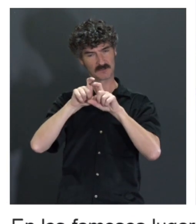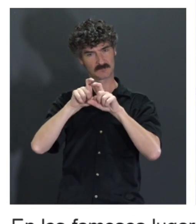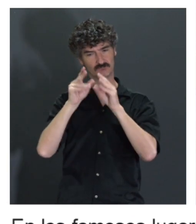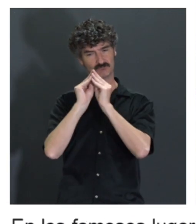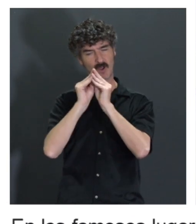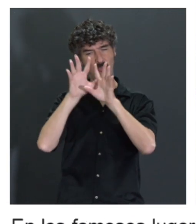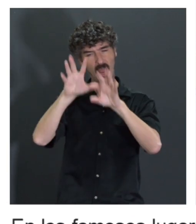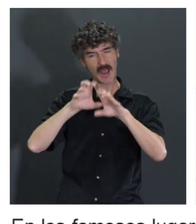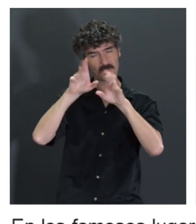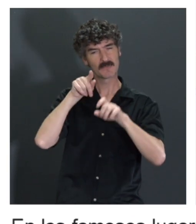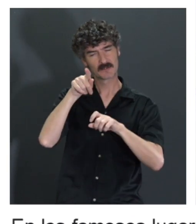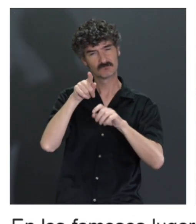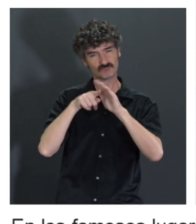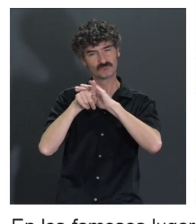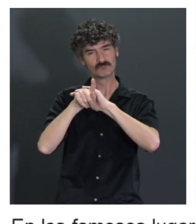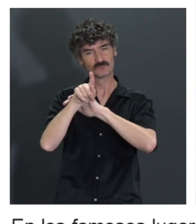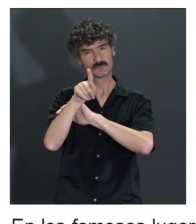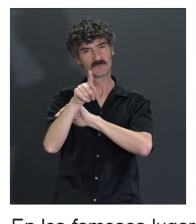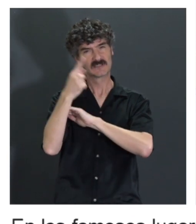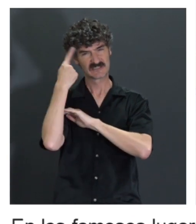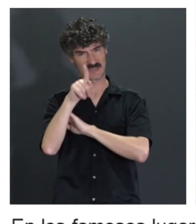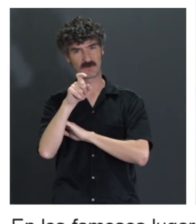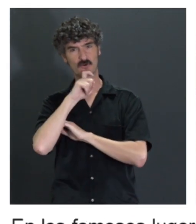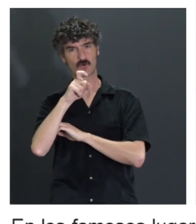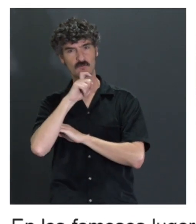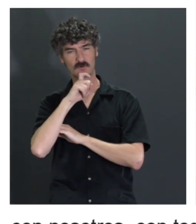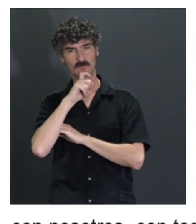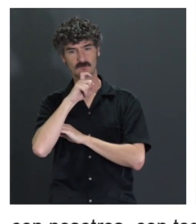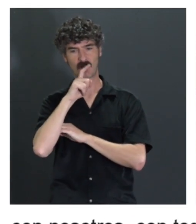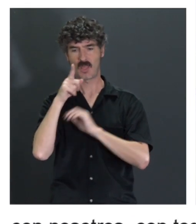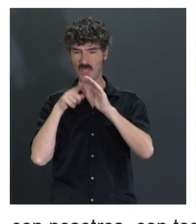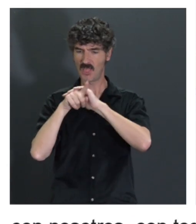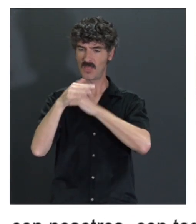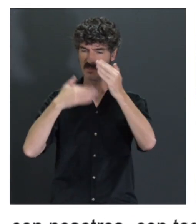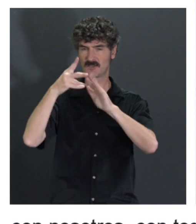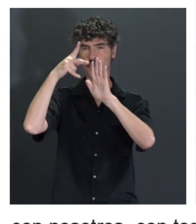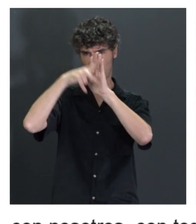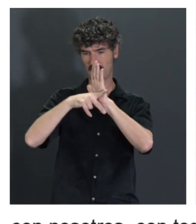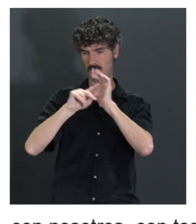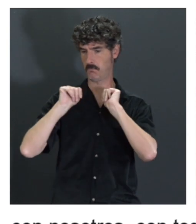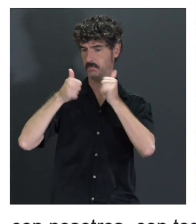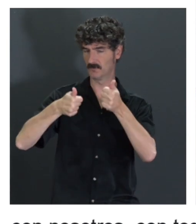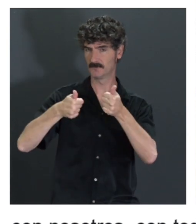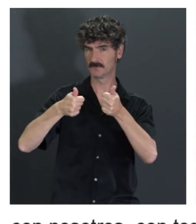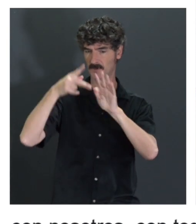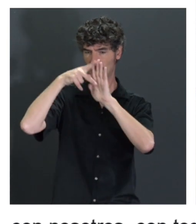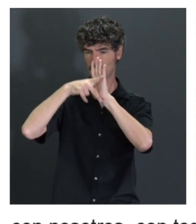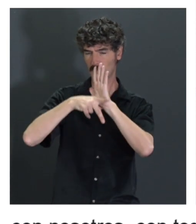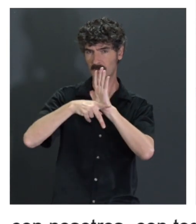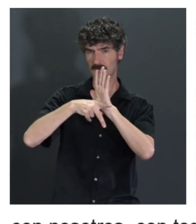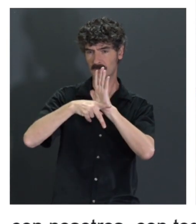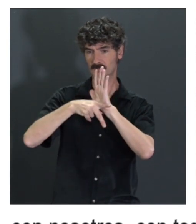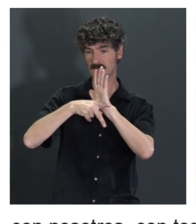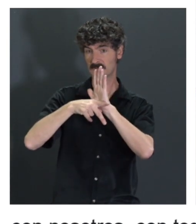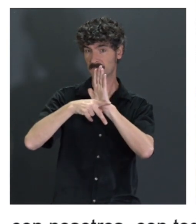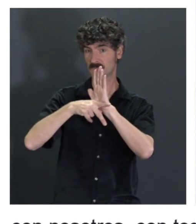de aprender y de sacar lecciones de todo ello. Porque en base a eso sí tiene sentido desarrollar una normativa. Desarrollar una normativa sin